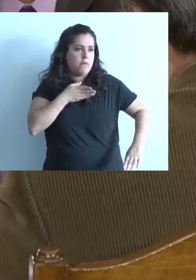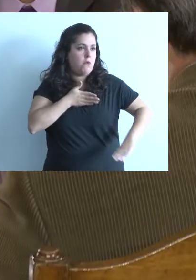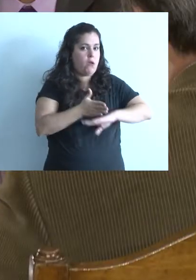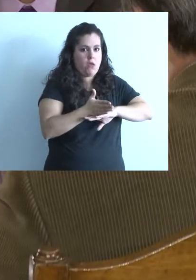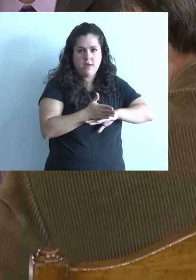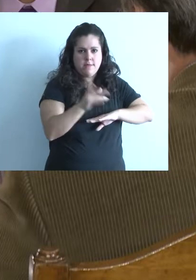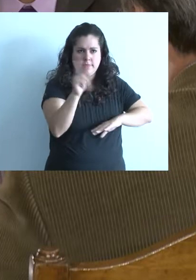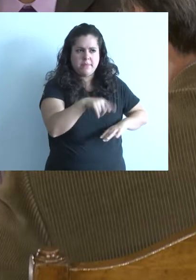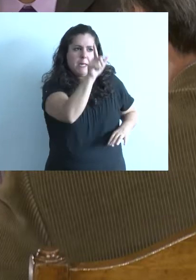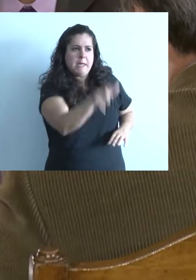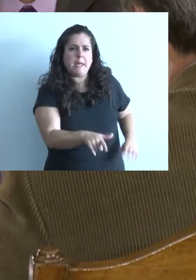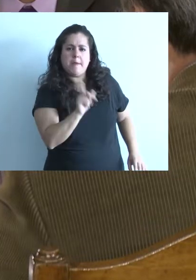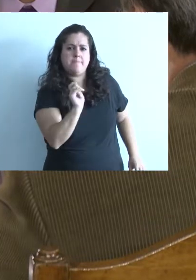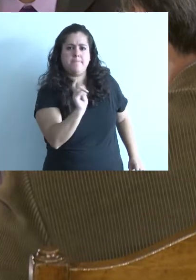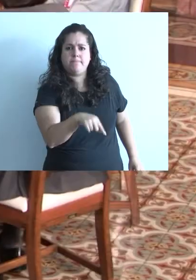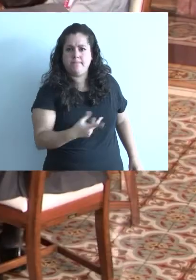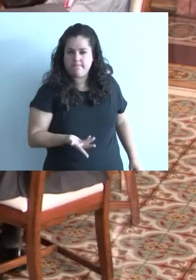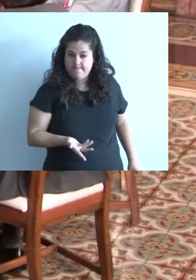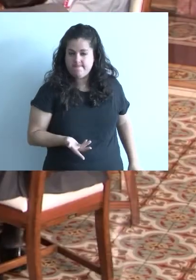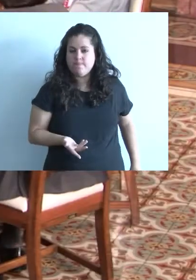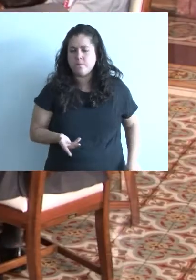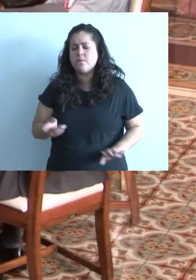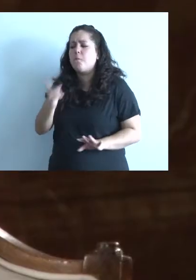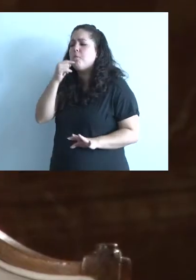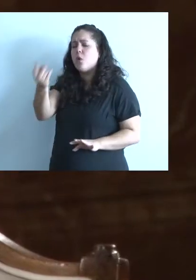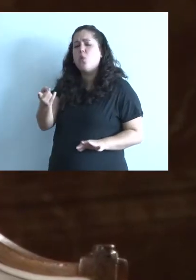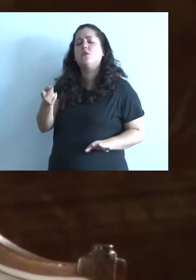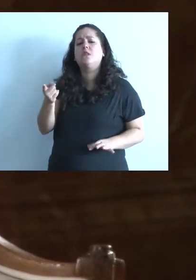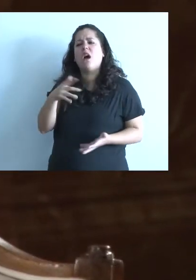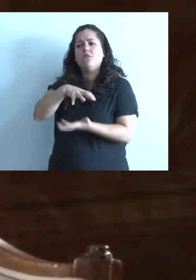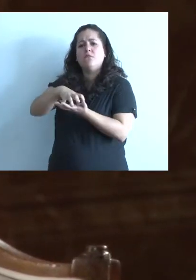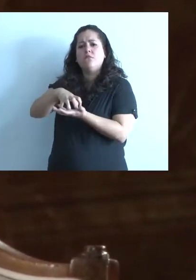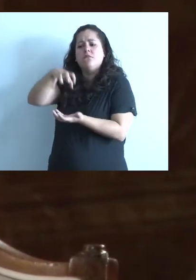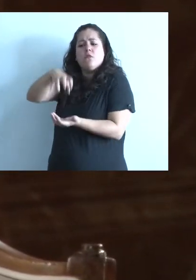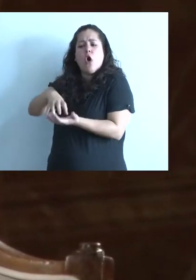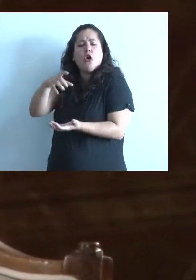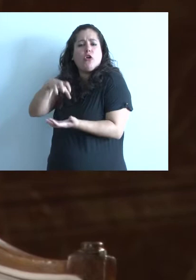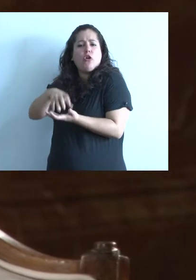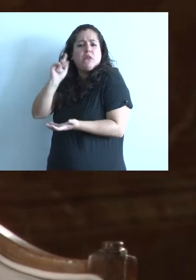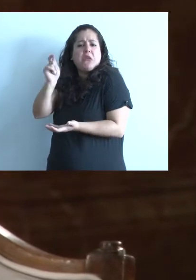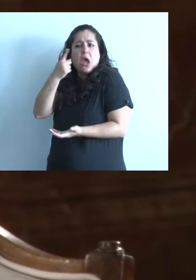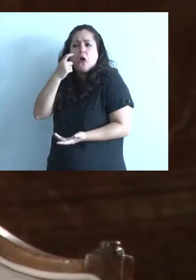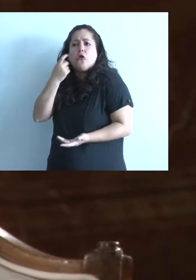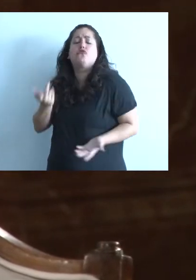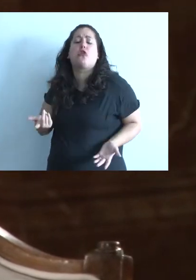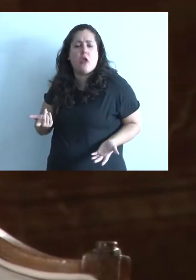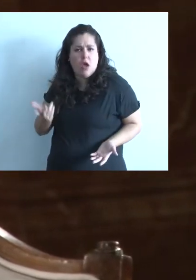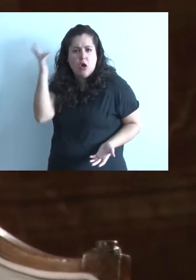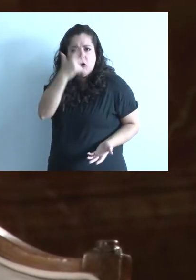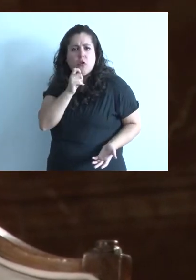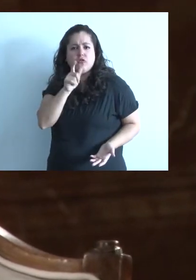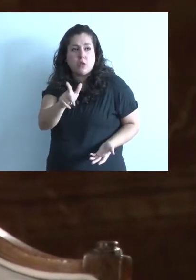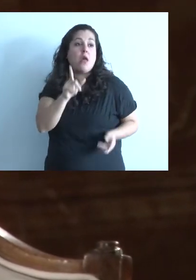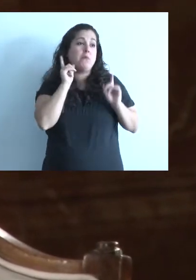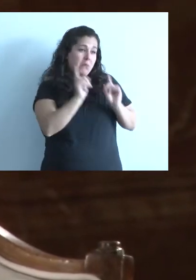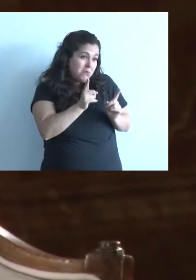quizás no estén registradas. Primero, saber cuál va a ser el órgano de regulación de los